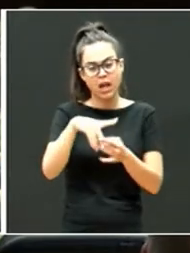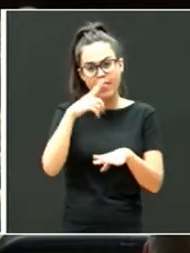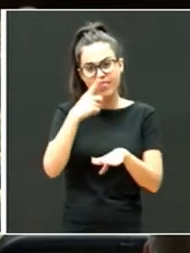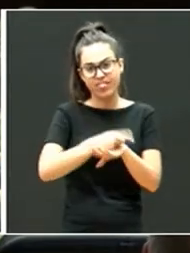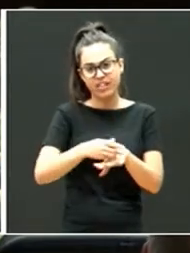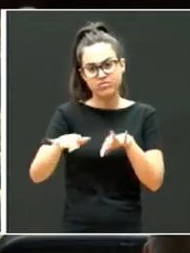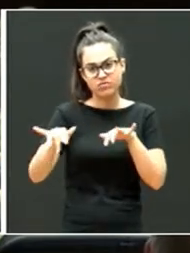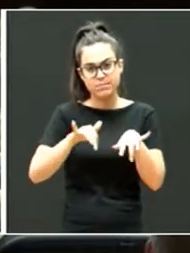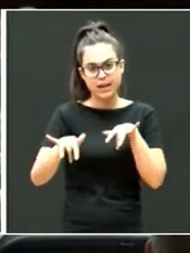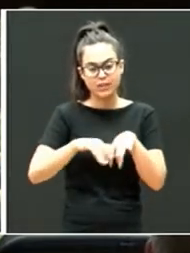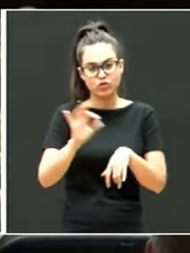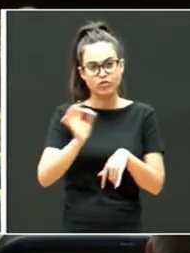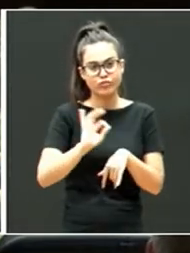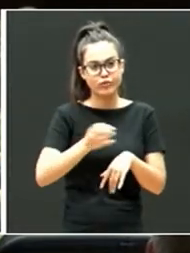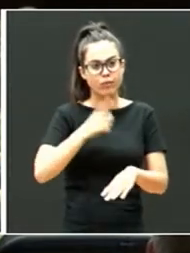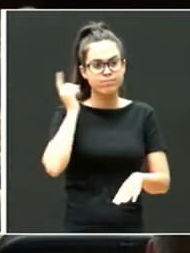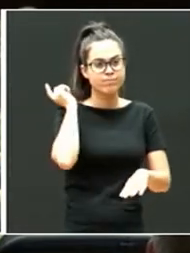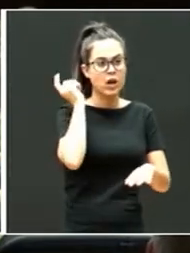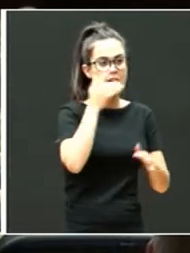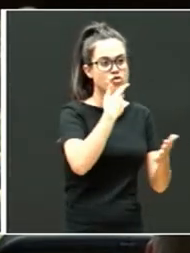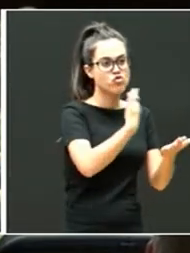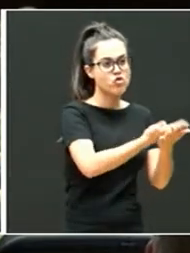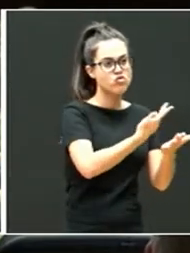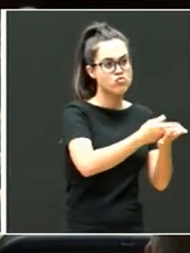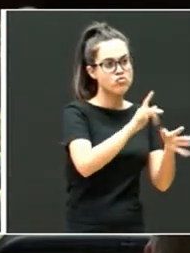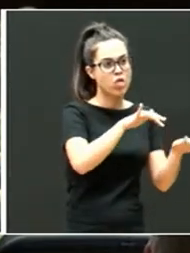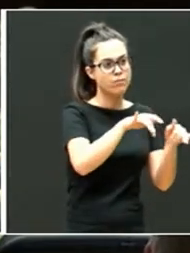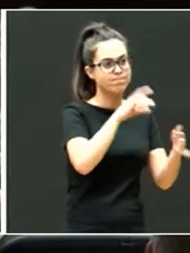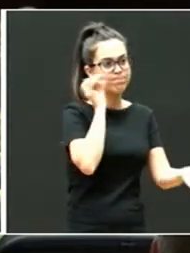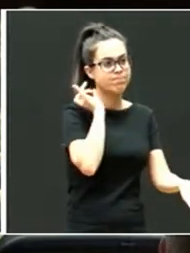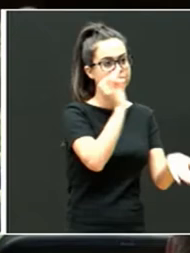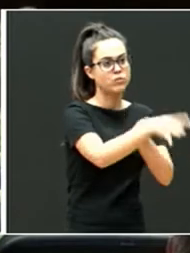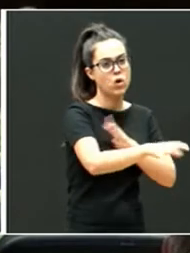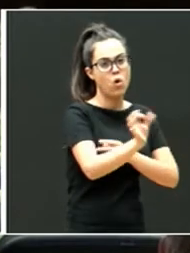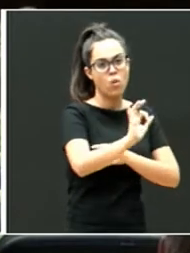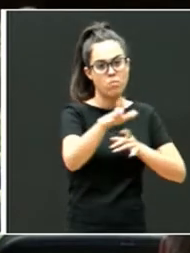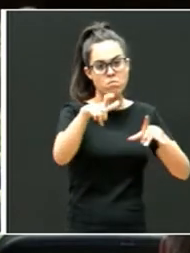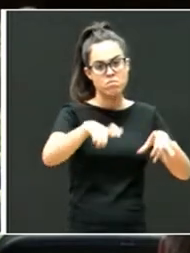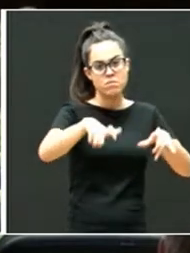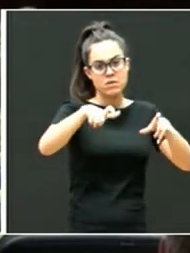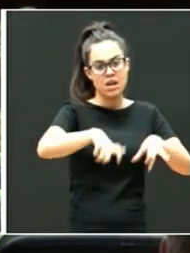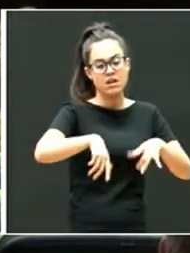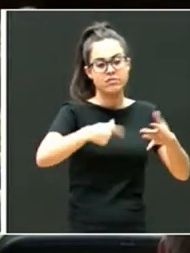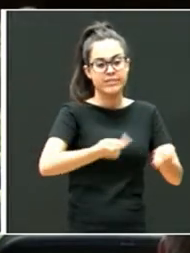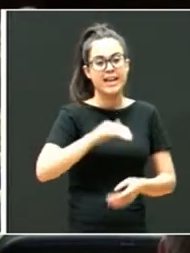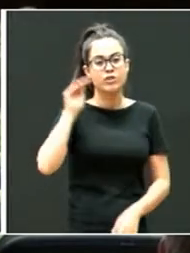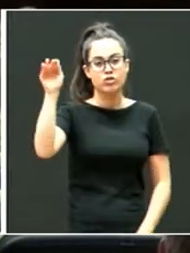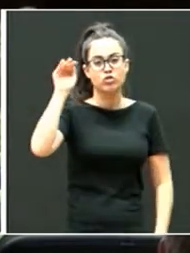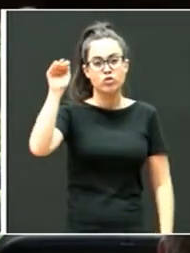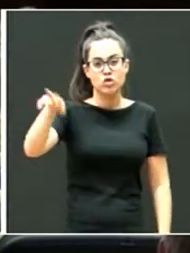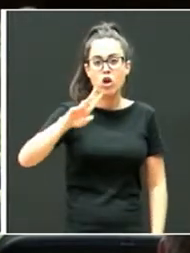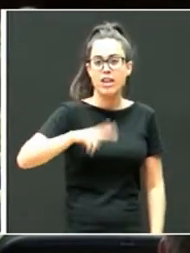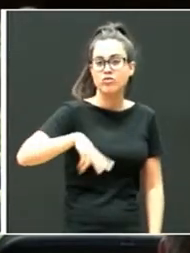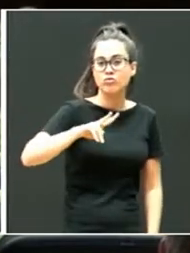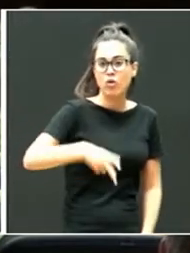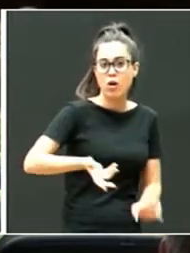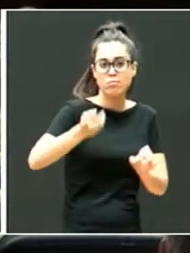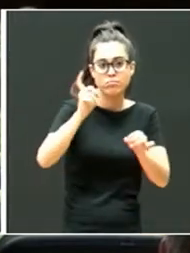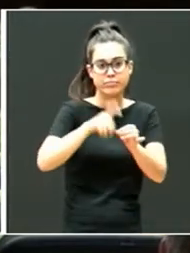directora, o al despacho del consultor, o se lo dejaba en el patio, no iba a las excursiones. O sea, era